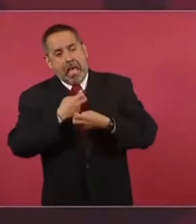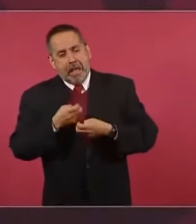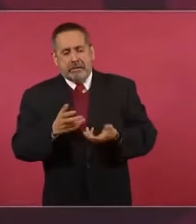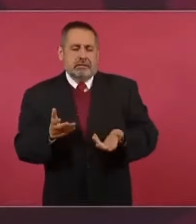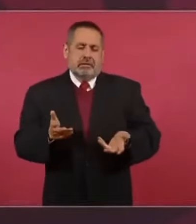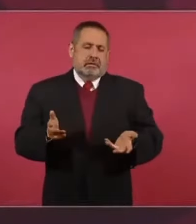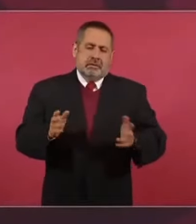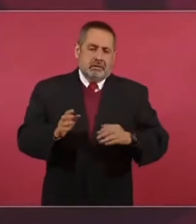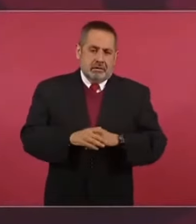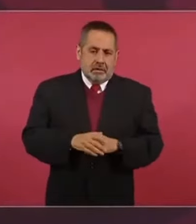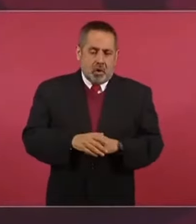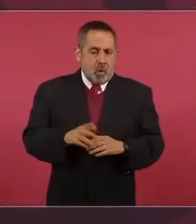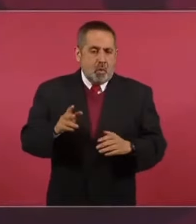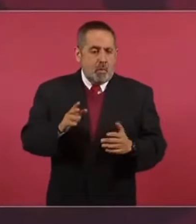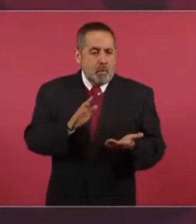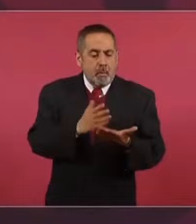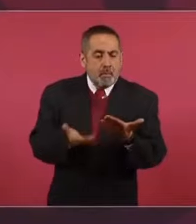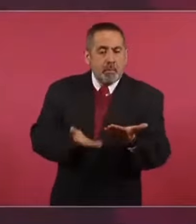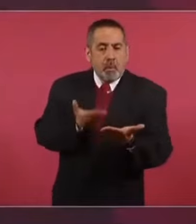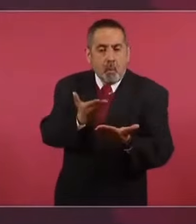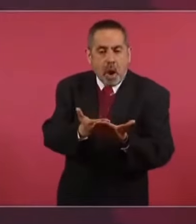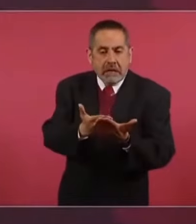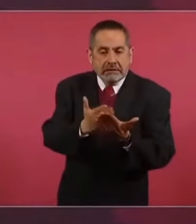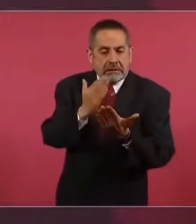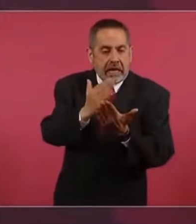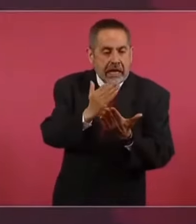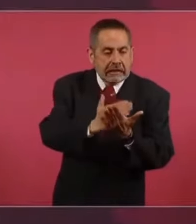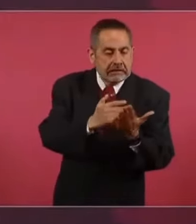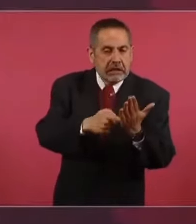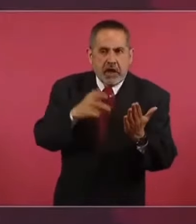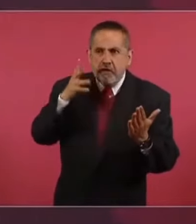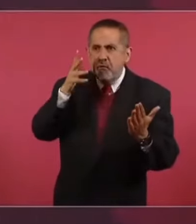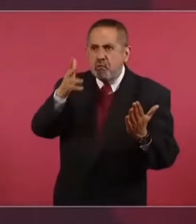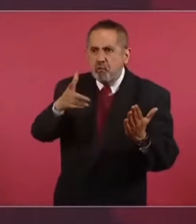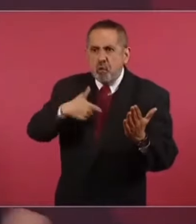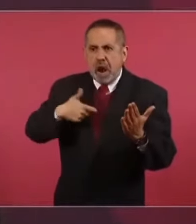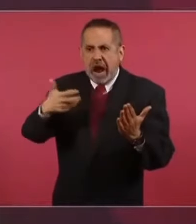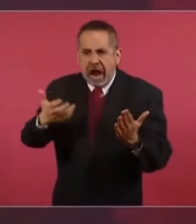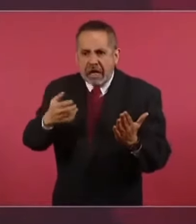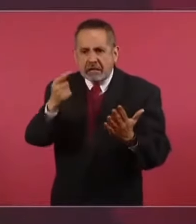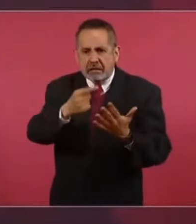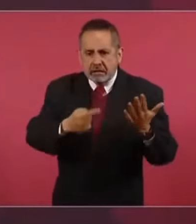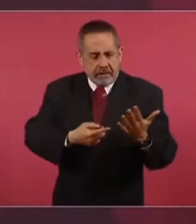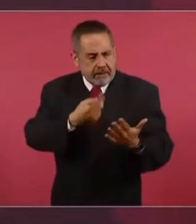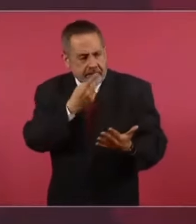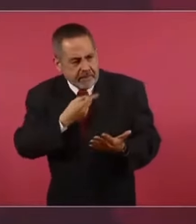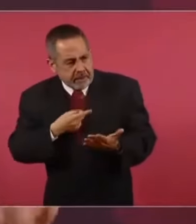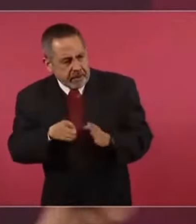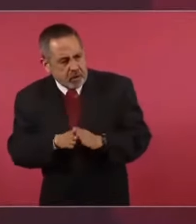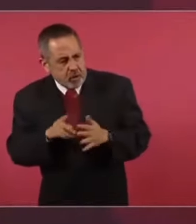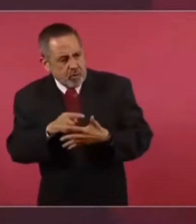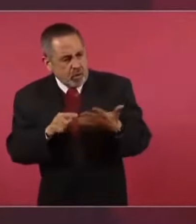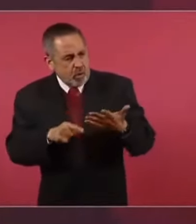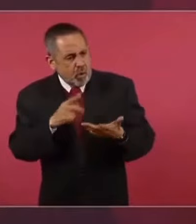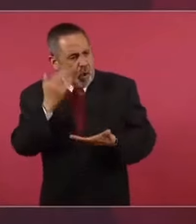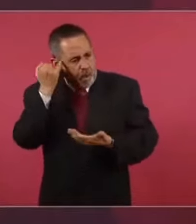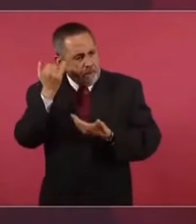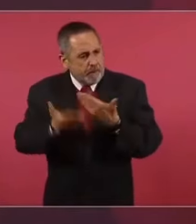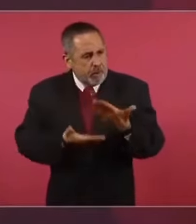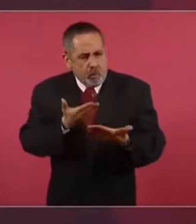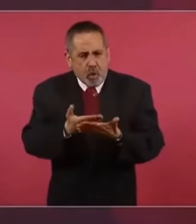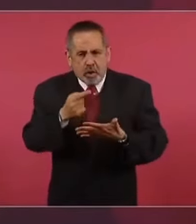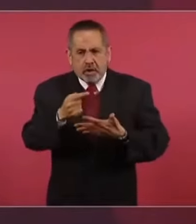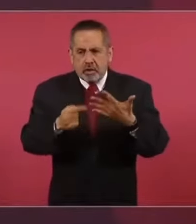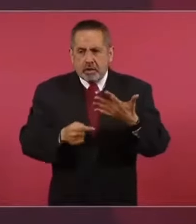Tiene que presentar propuestas, que nos diga qué es lo que propone,